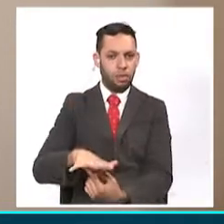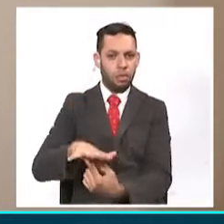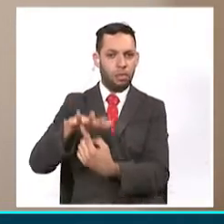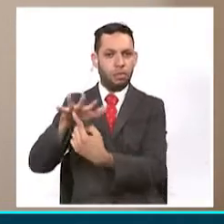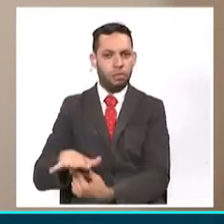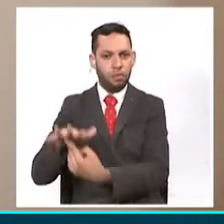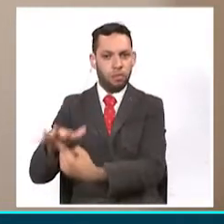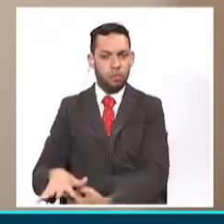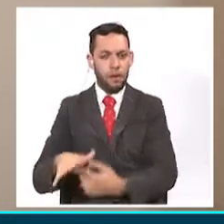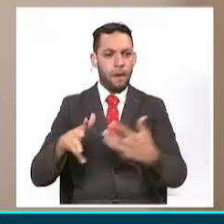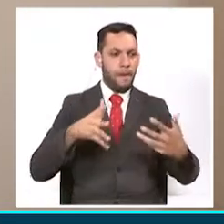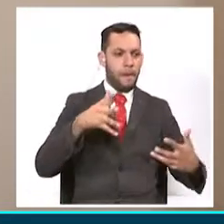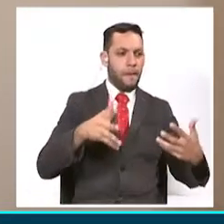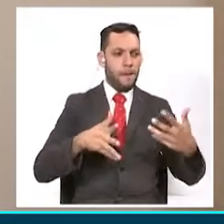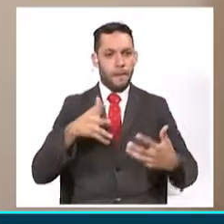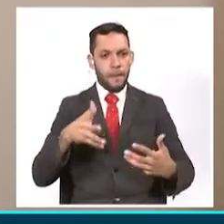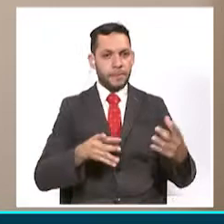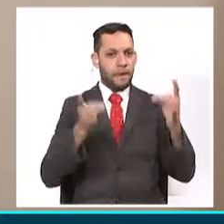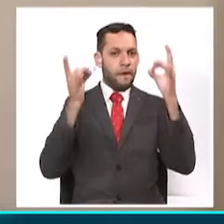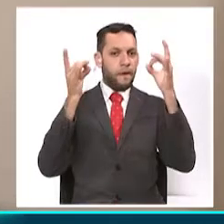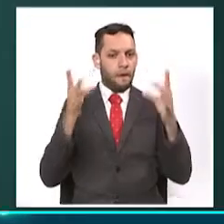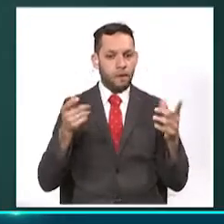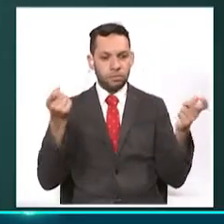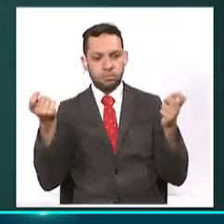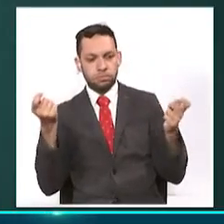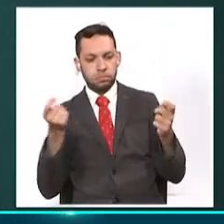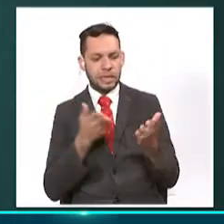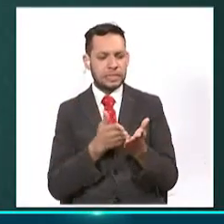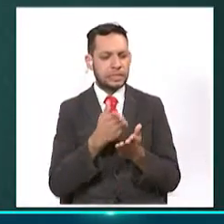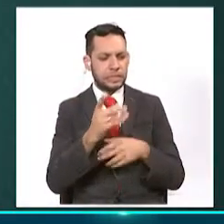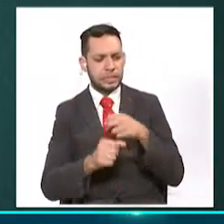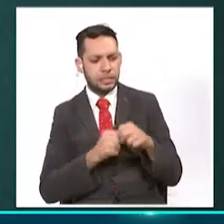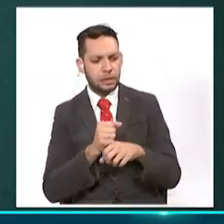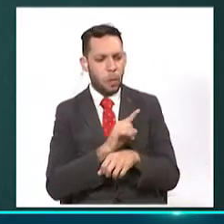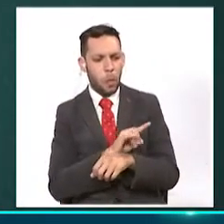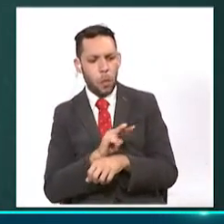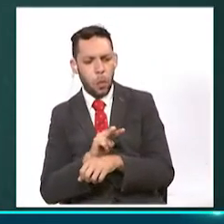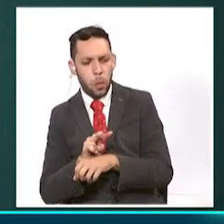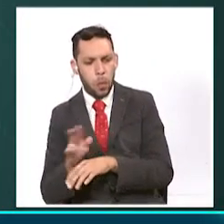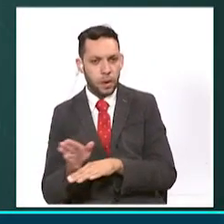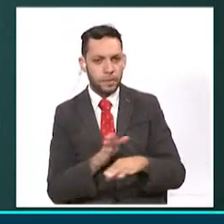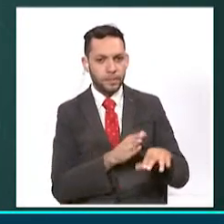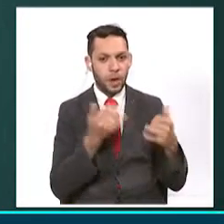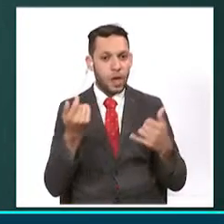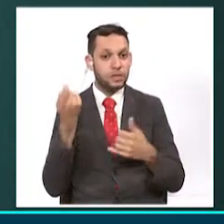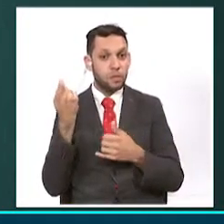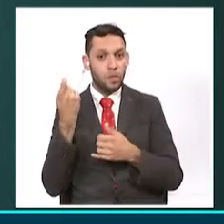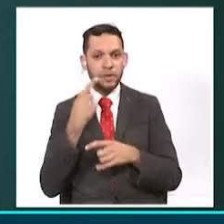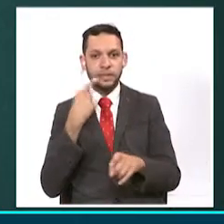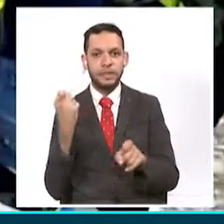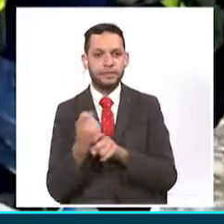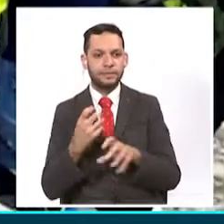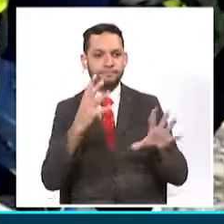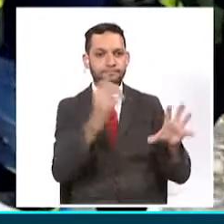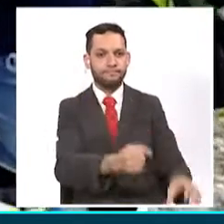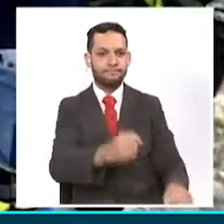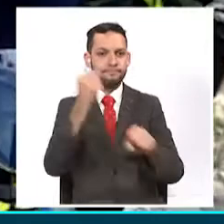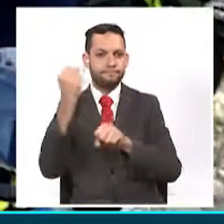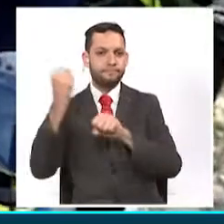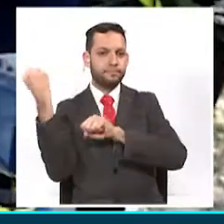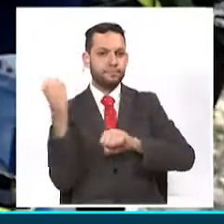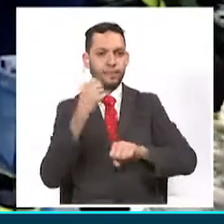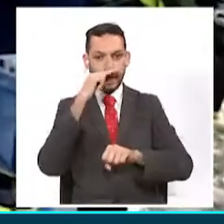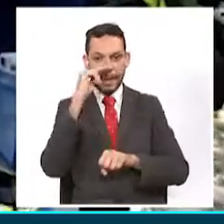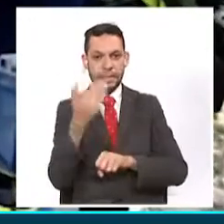traumáticos que puede vivir alguien en el desarrollo de toda su vida. El más reciente caso y que tiene consternado a todo un país fue el feminicidio de María Ángel